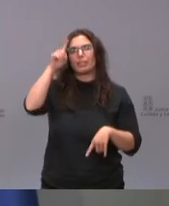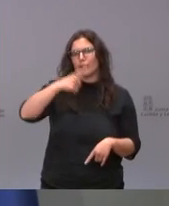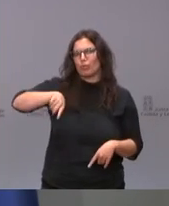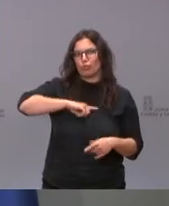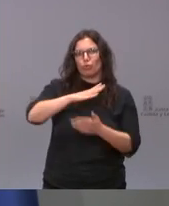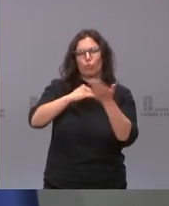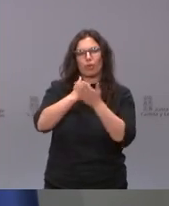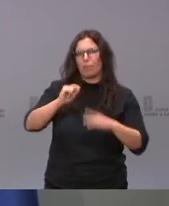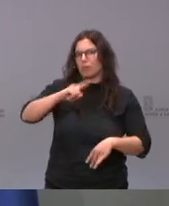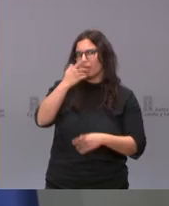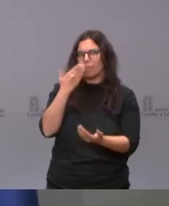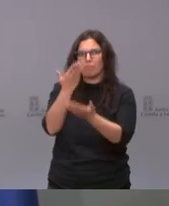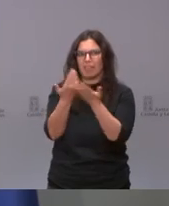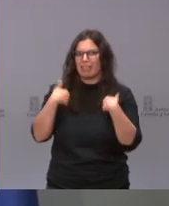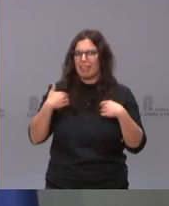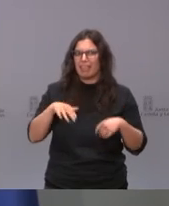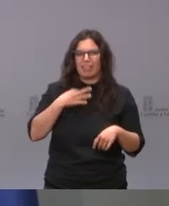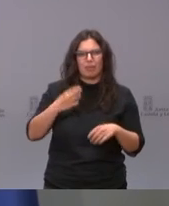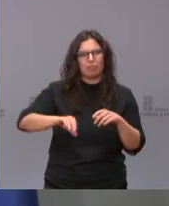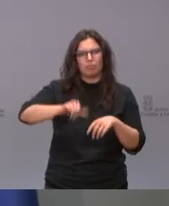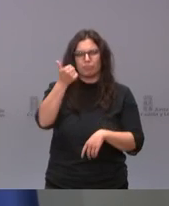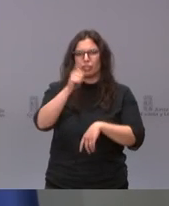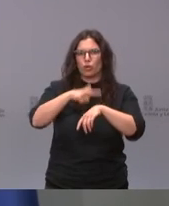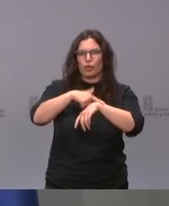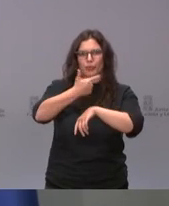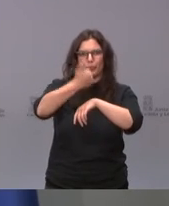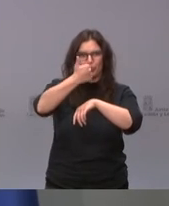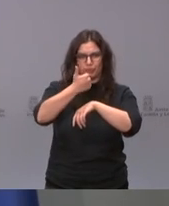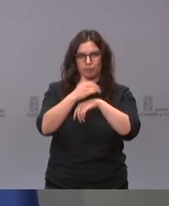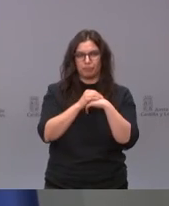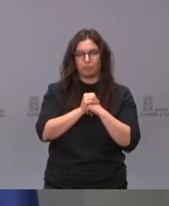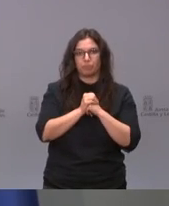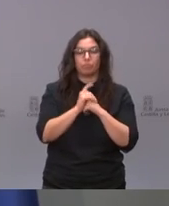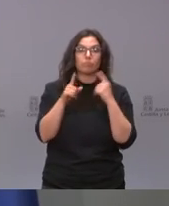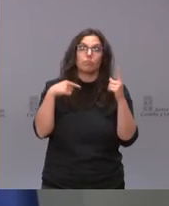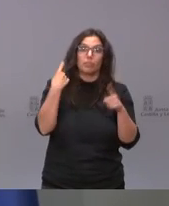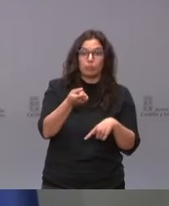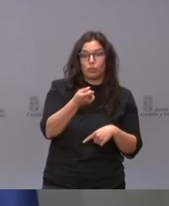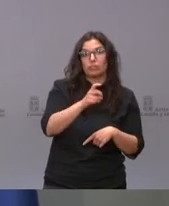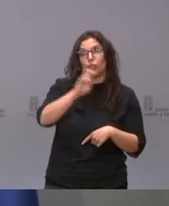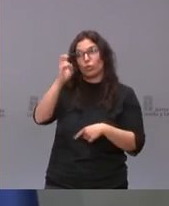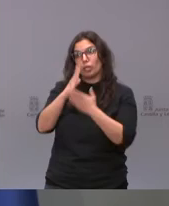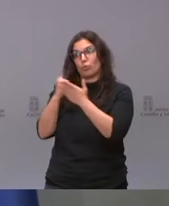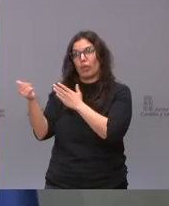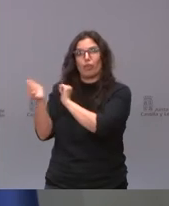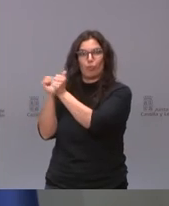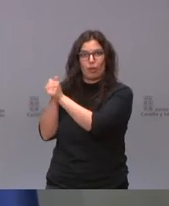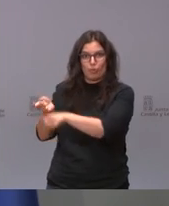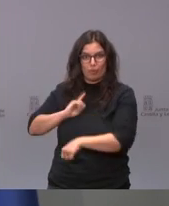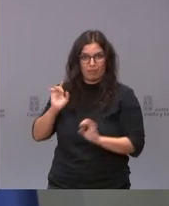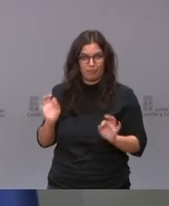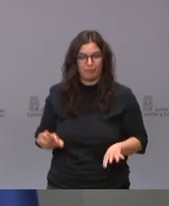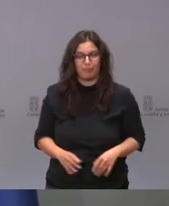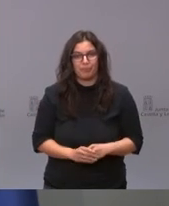a pedir y a implantar el toque de queda en el segundo estado de alarma después todas las comunidades hicieron lo mismo